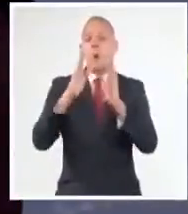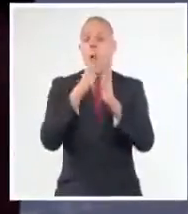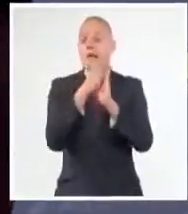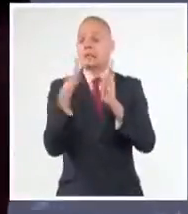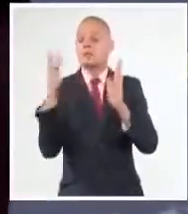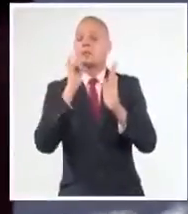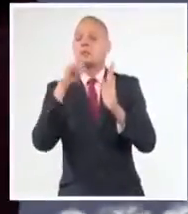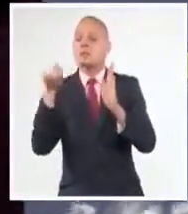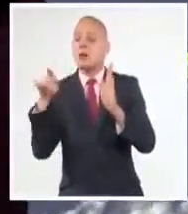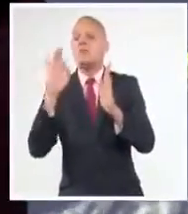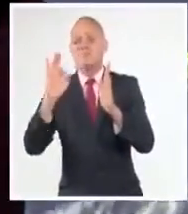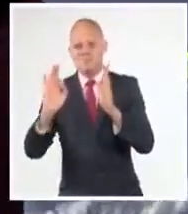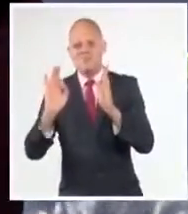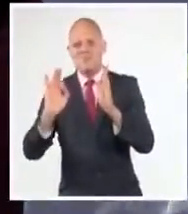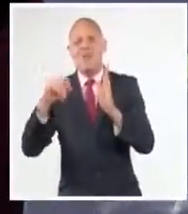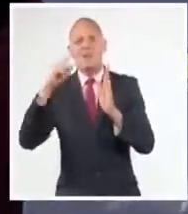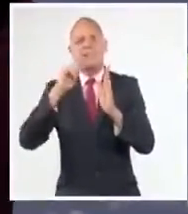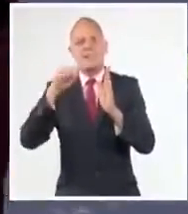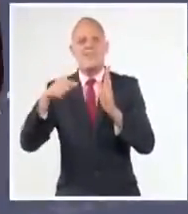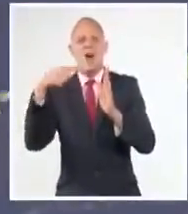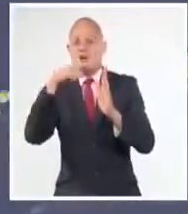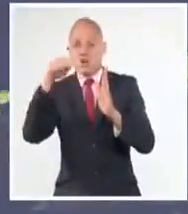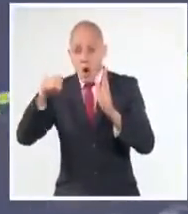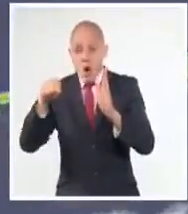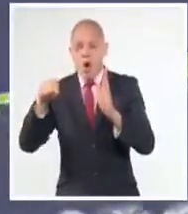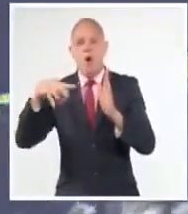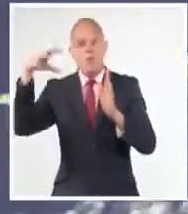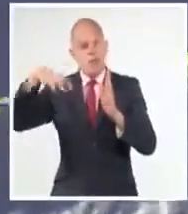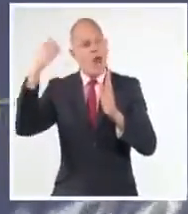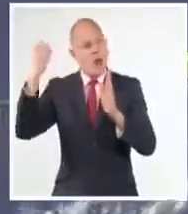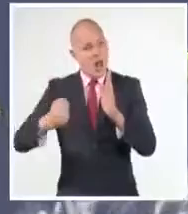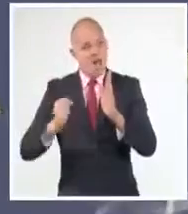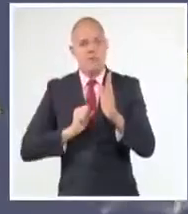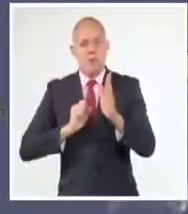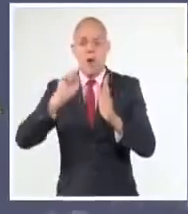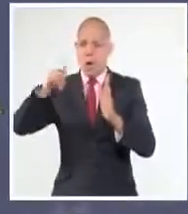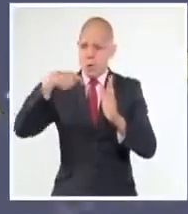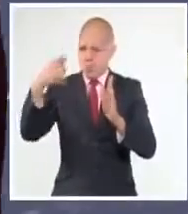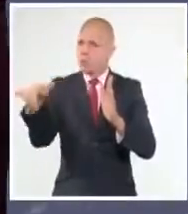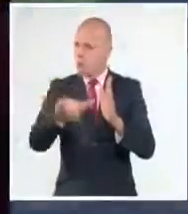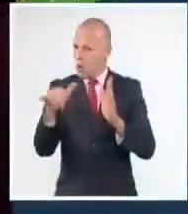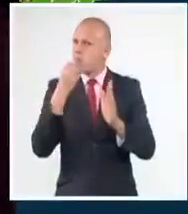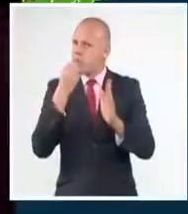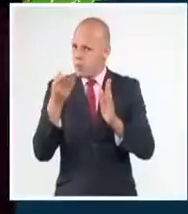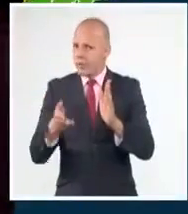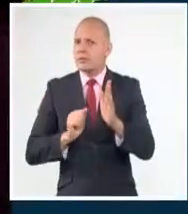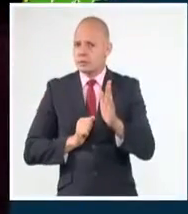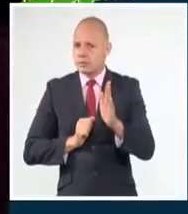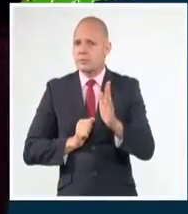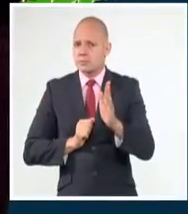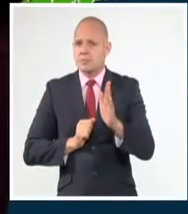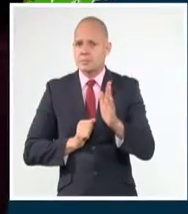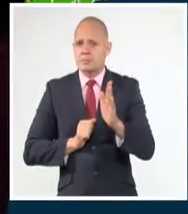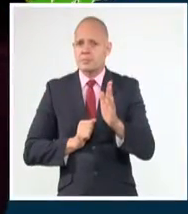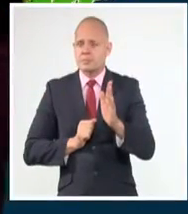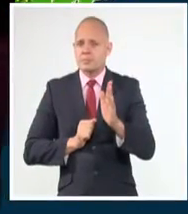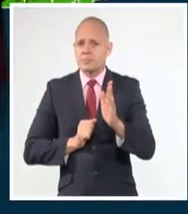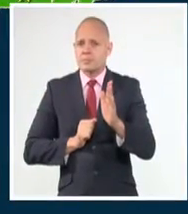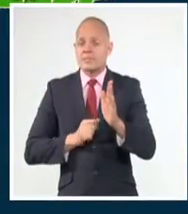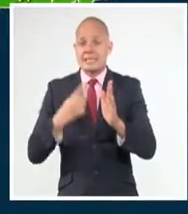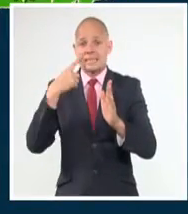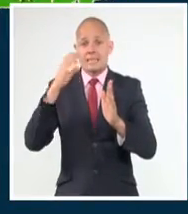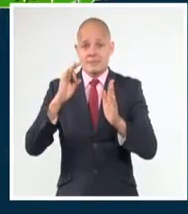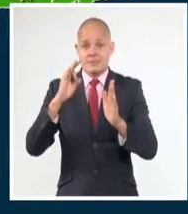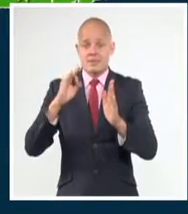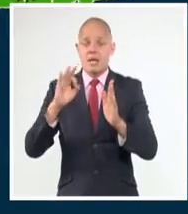mitad occidental de nuestro país. Y para mañana se mantienen las condiciones favorables para que ocurra también numerosa actividad de chubascos y lluvias.